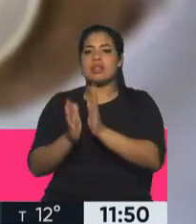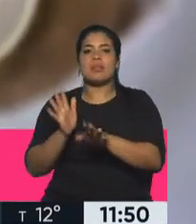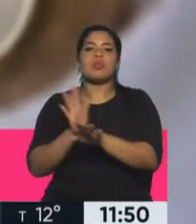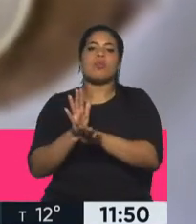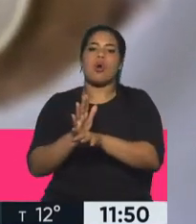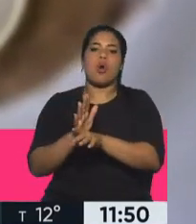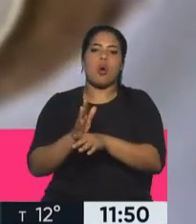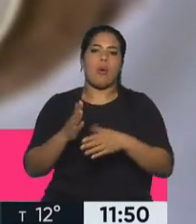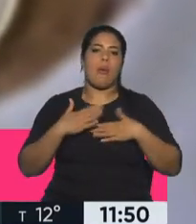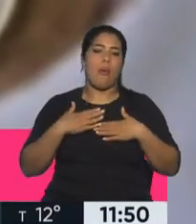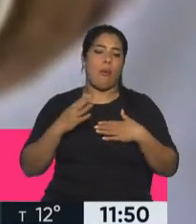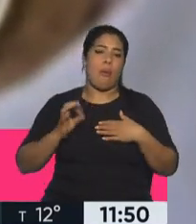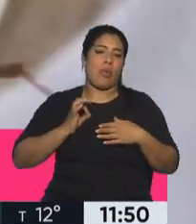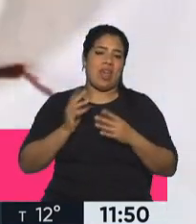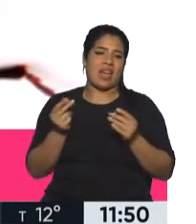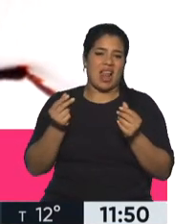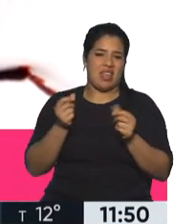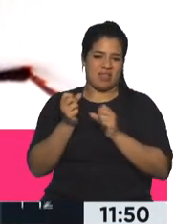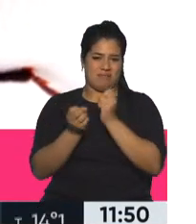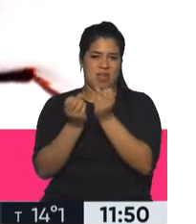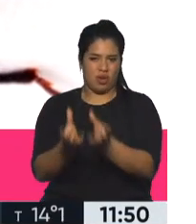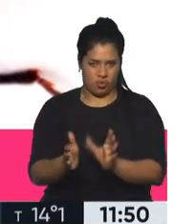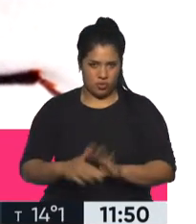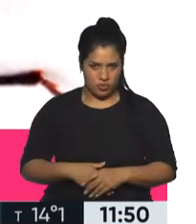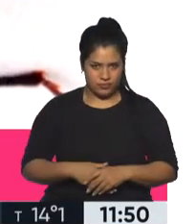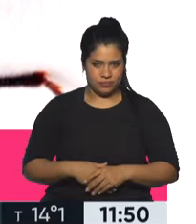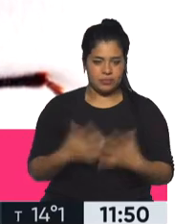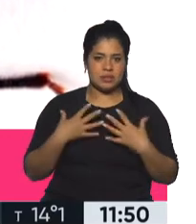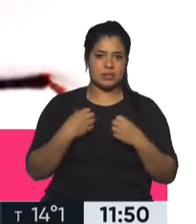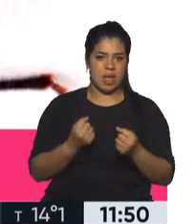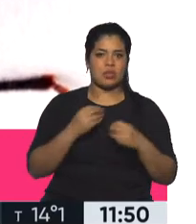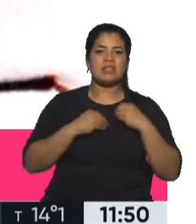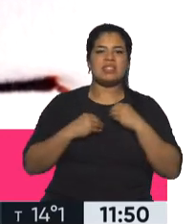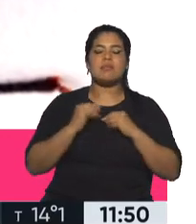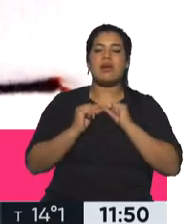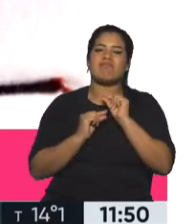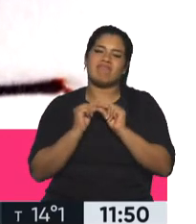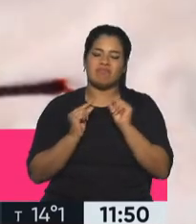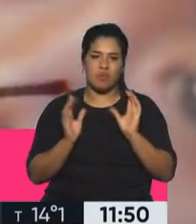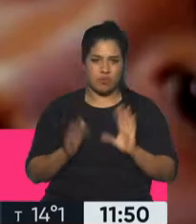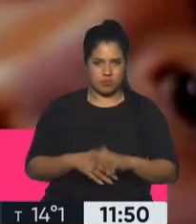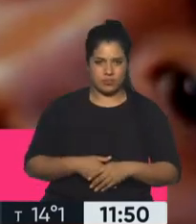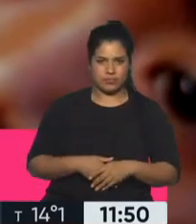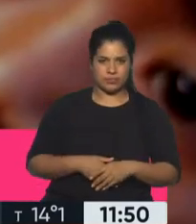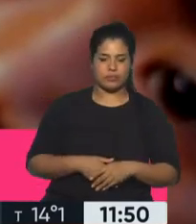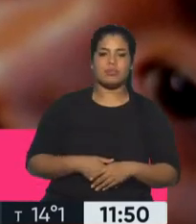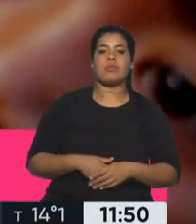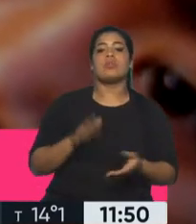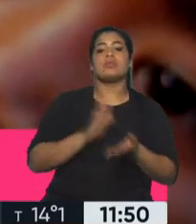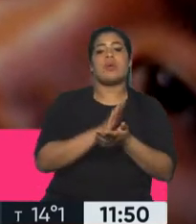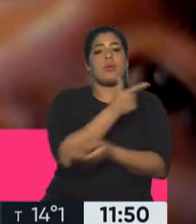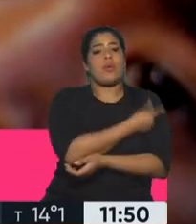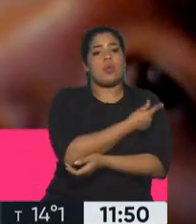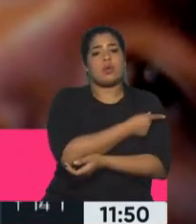mejor calidad de vida, ¿sí? Se mantenga sana o que los síntomas progresen muy lentamente. claro. Exacto. Y respecto de la vacuna,